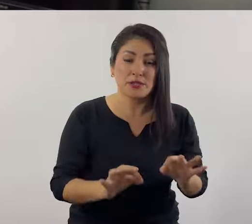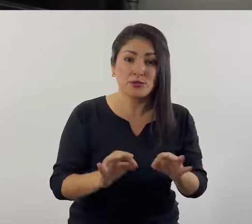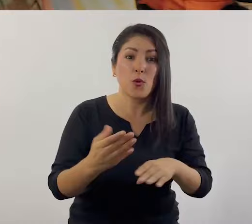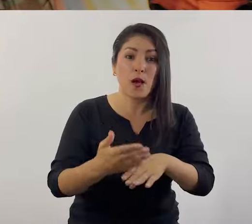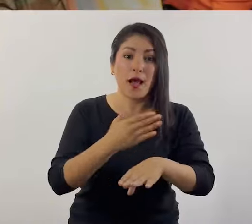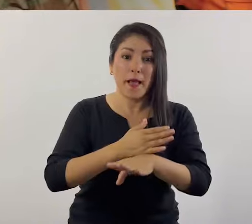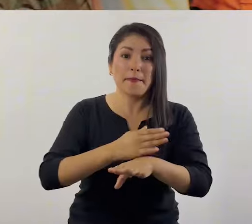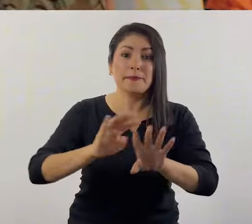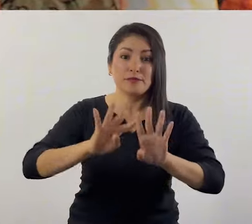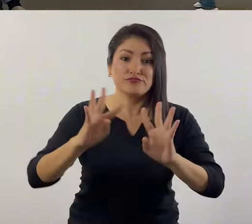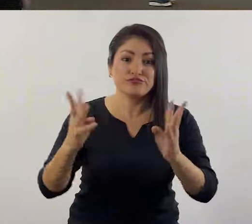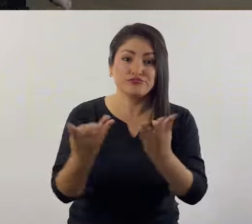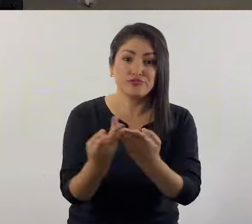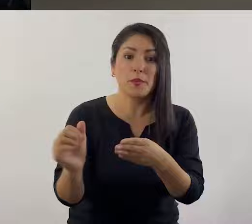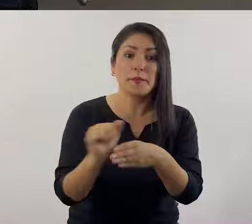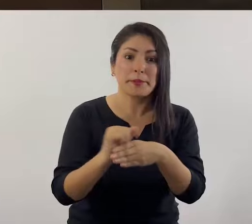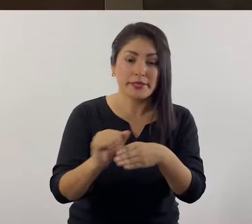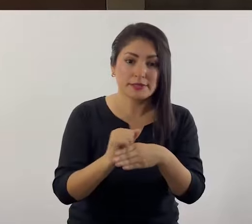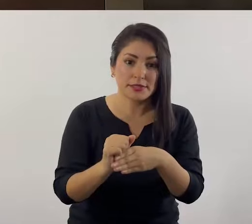Multipeligro.